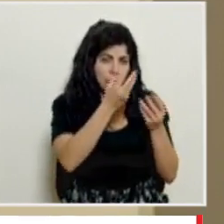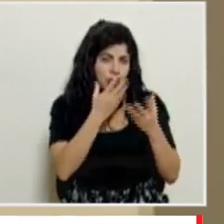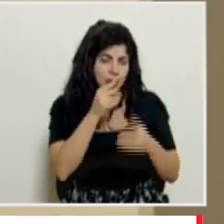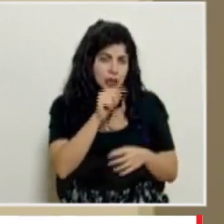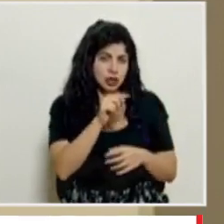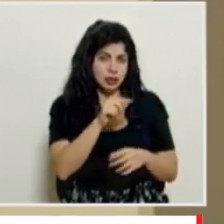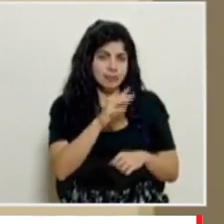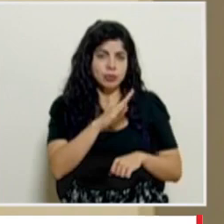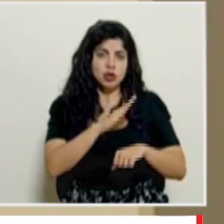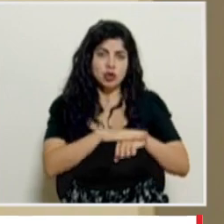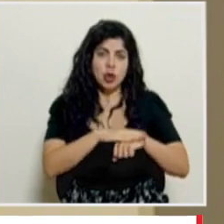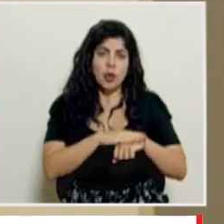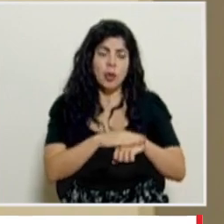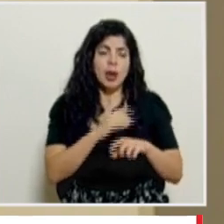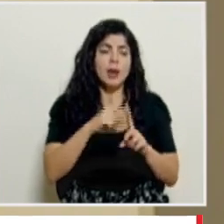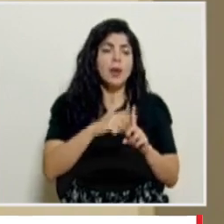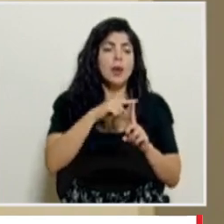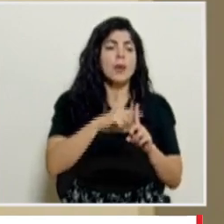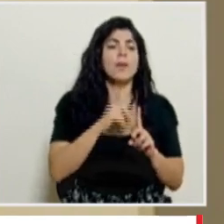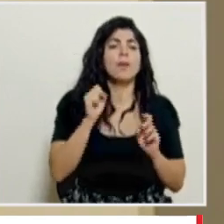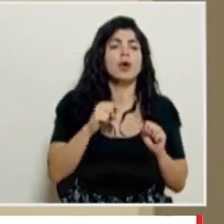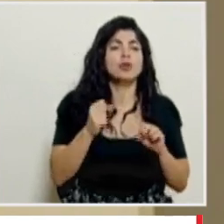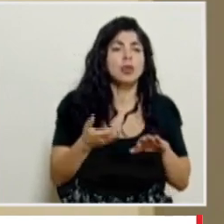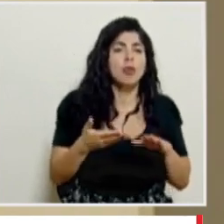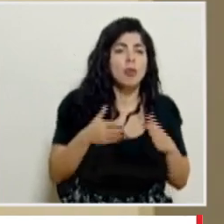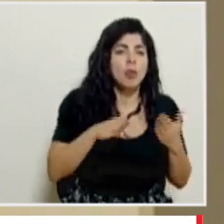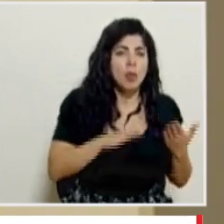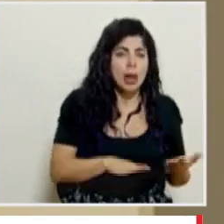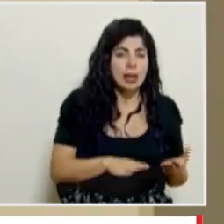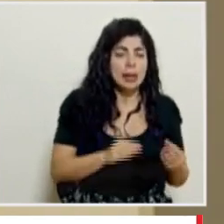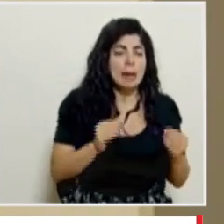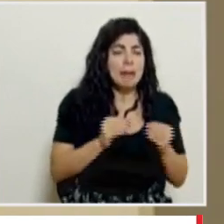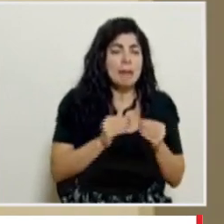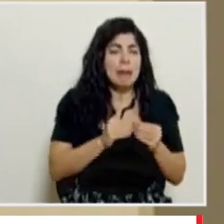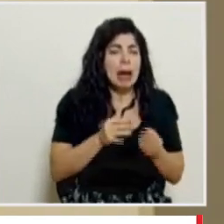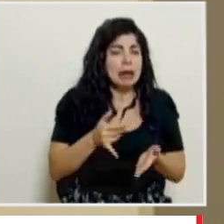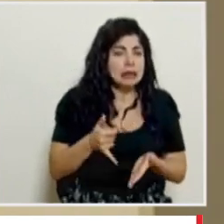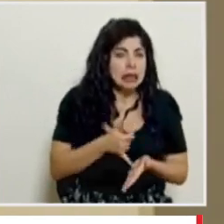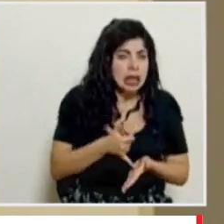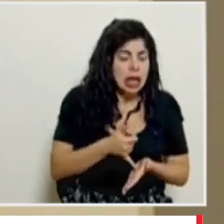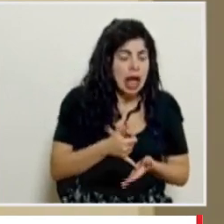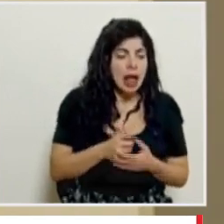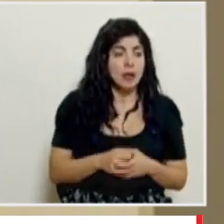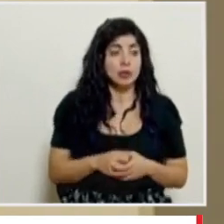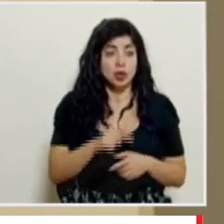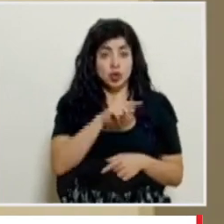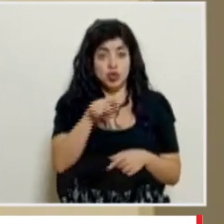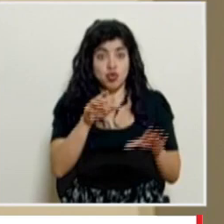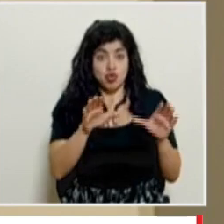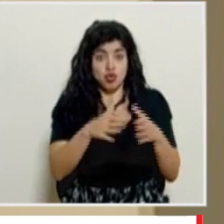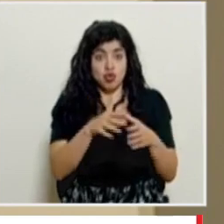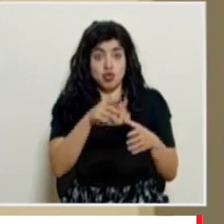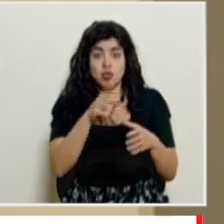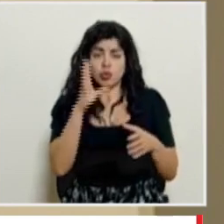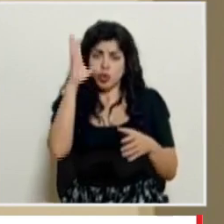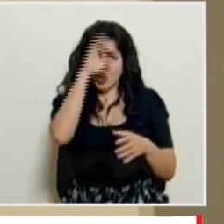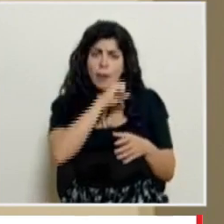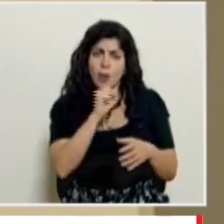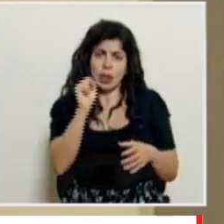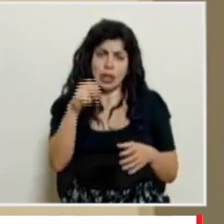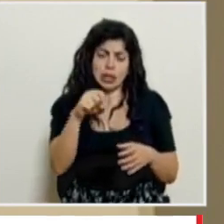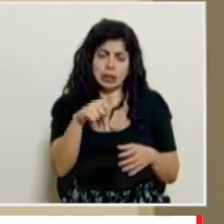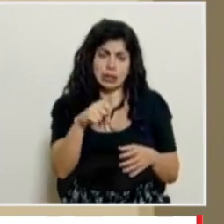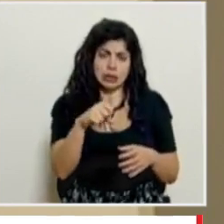sobre mortalidad y morbilidad más grave y todos esos grupos justamente se han considerado